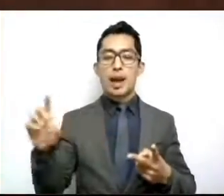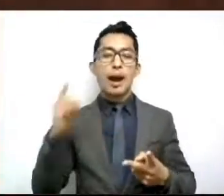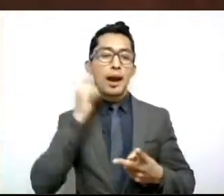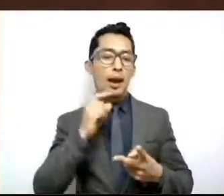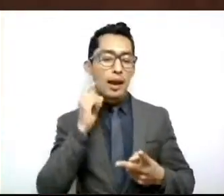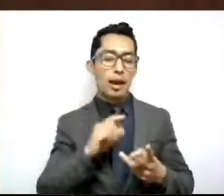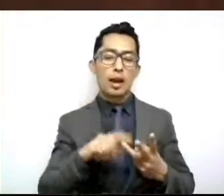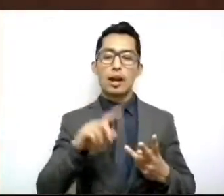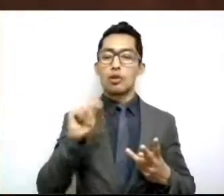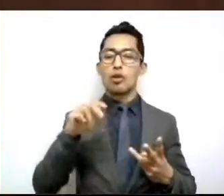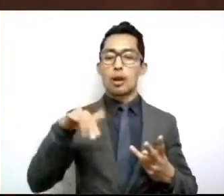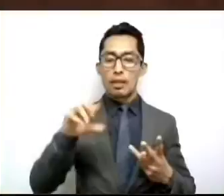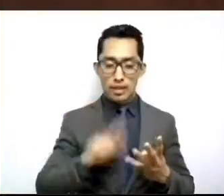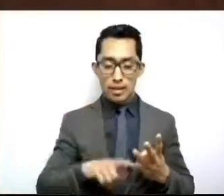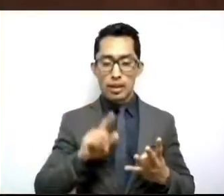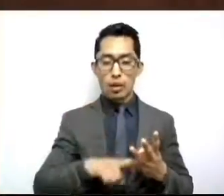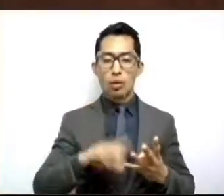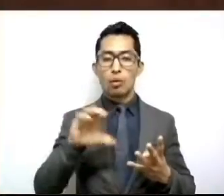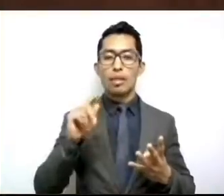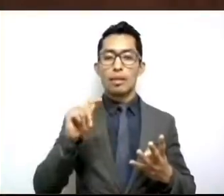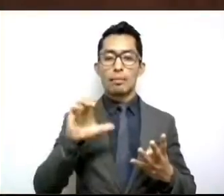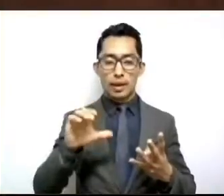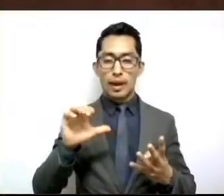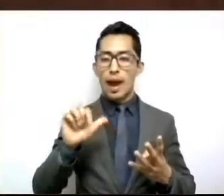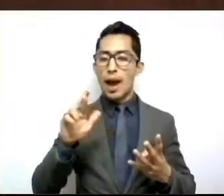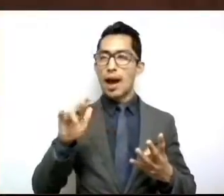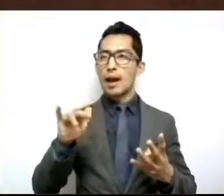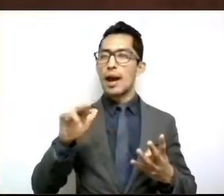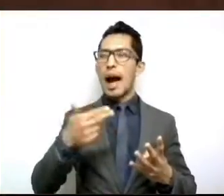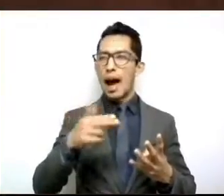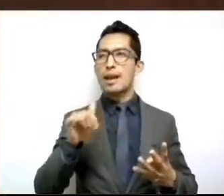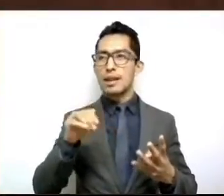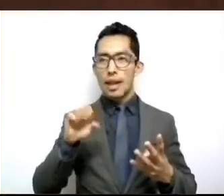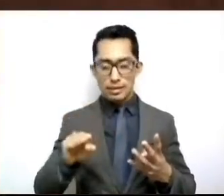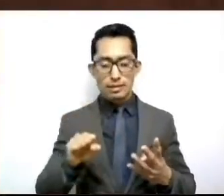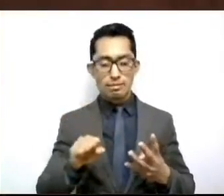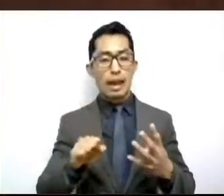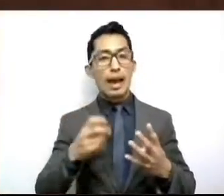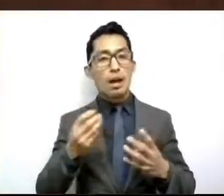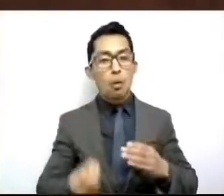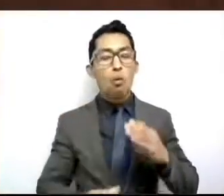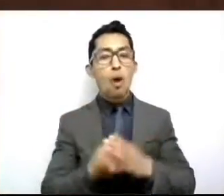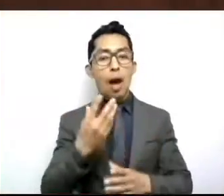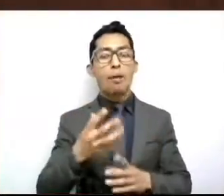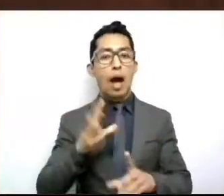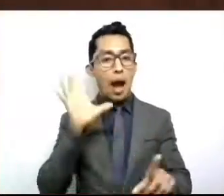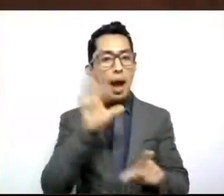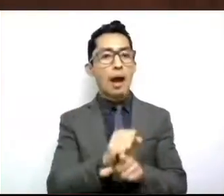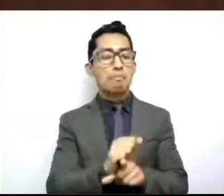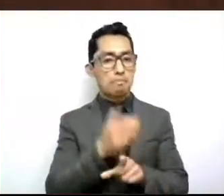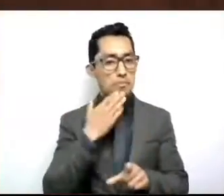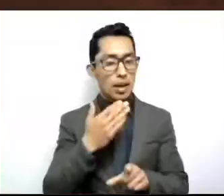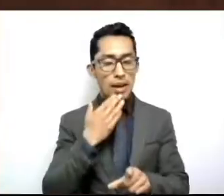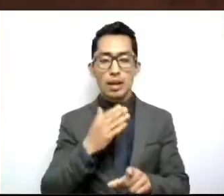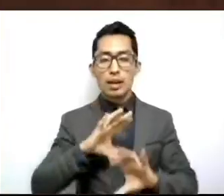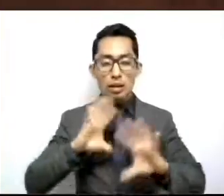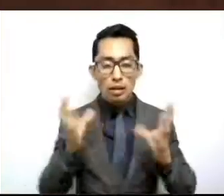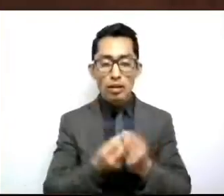Tonatico y Coatepec, Harinas. Con este nuevo logro se tienen 18